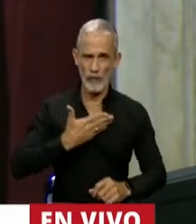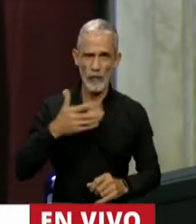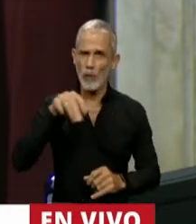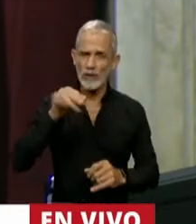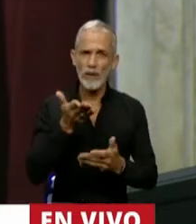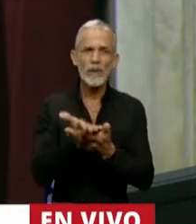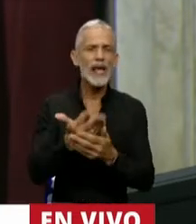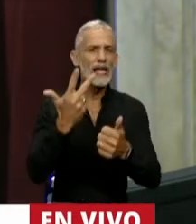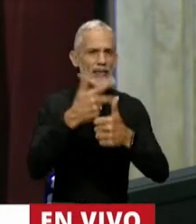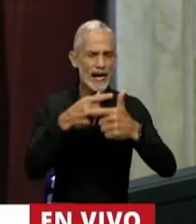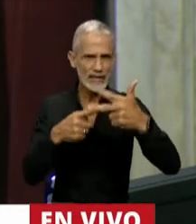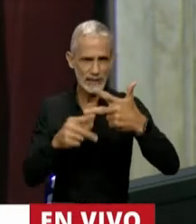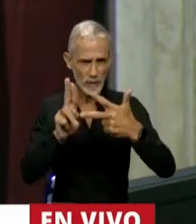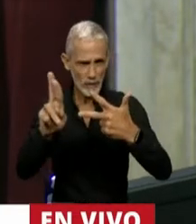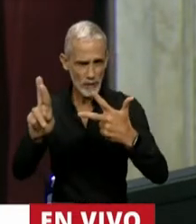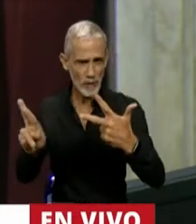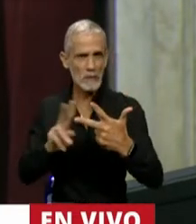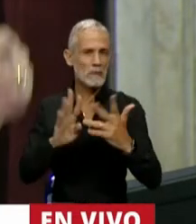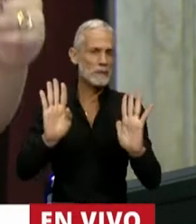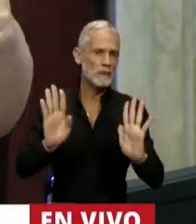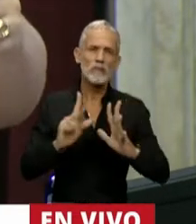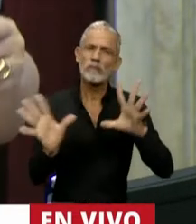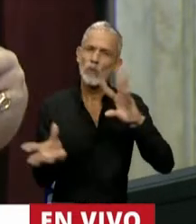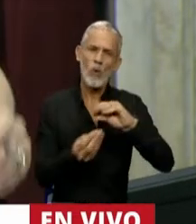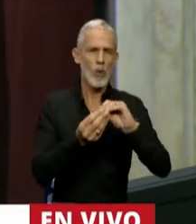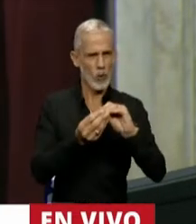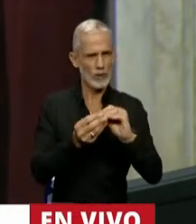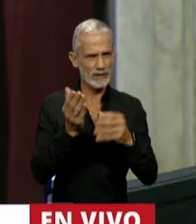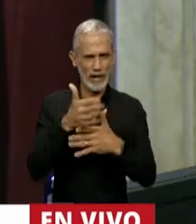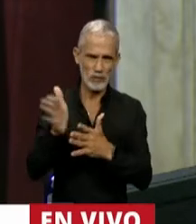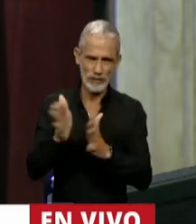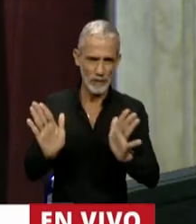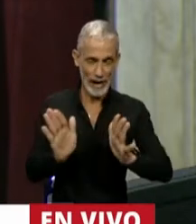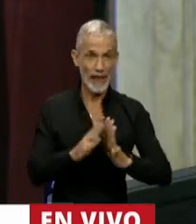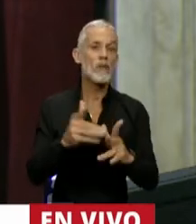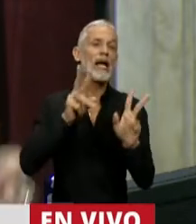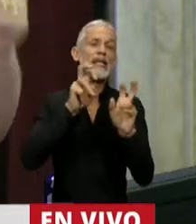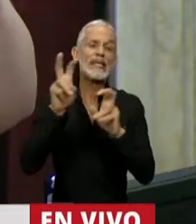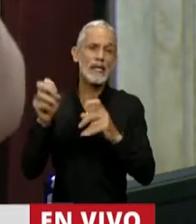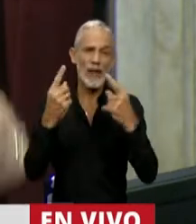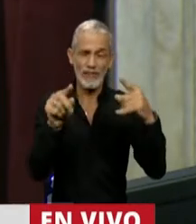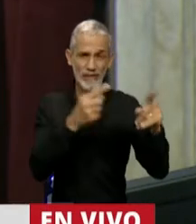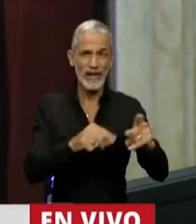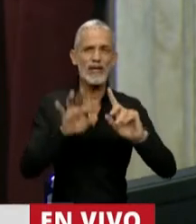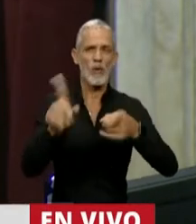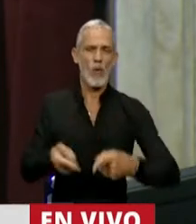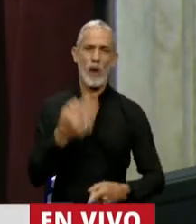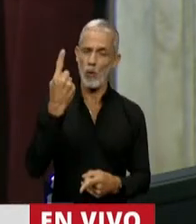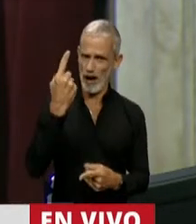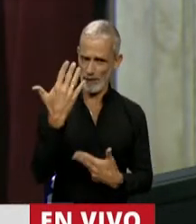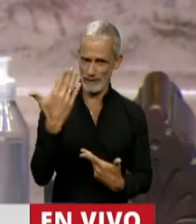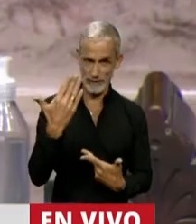planteadas. Le propongo, si no le parece mal, unificarlas, aunque sean de temas distintos, y hablar una sola vez.